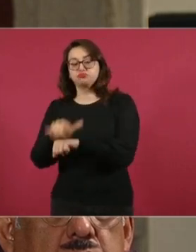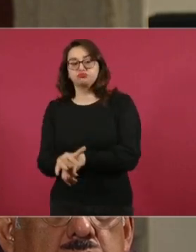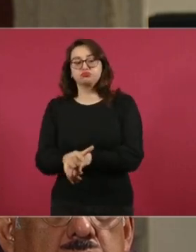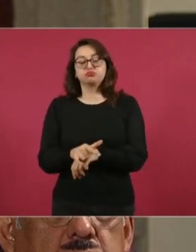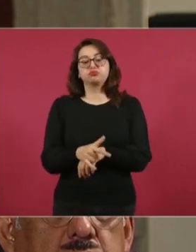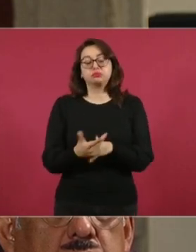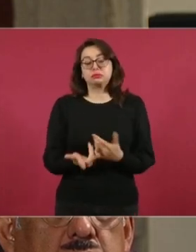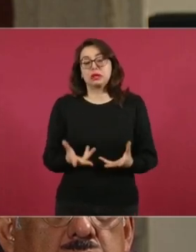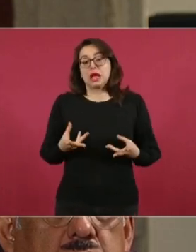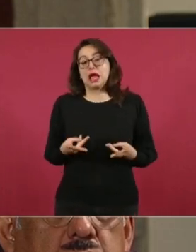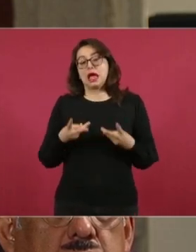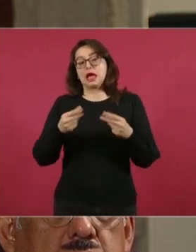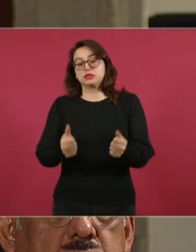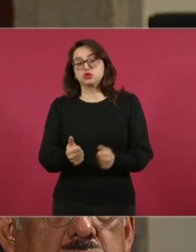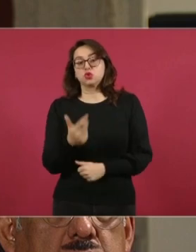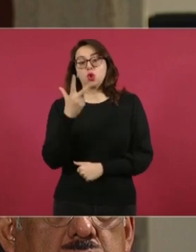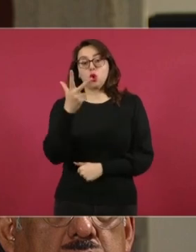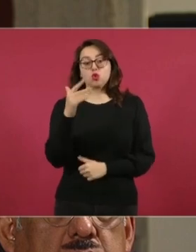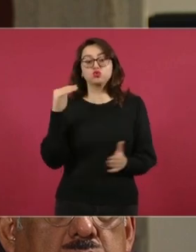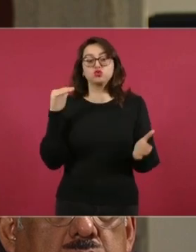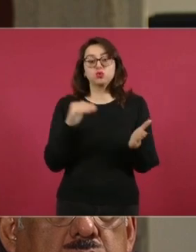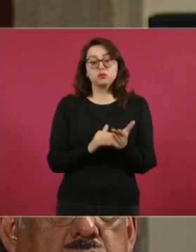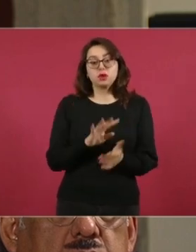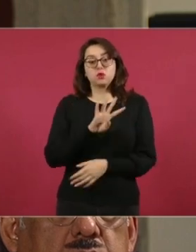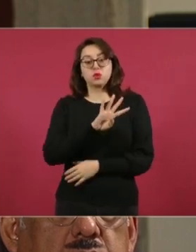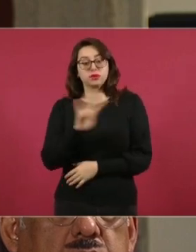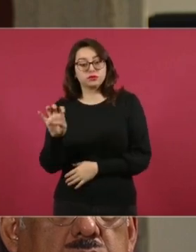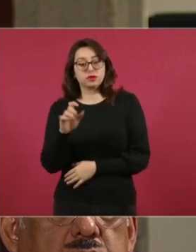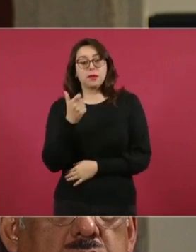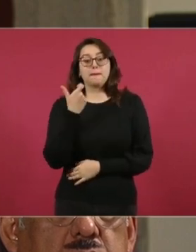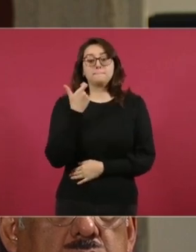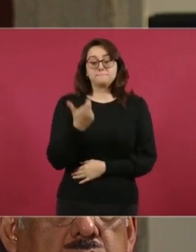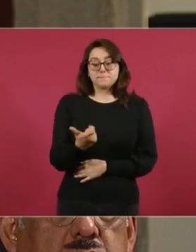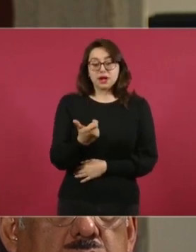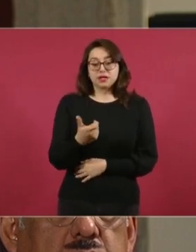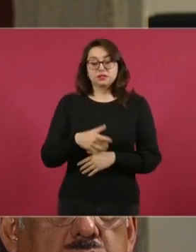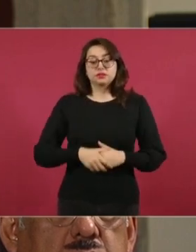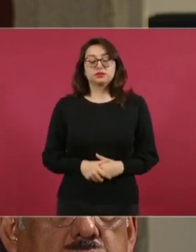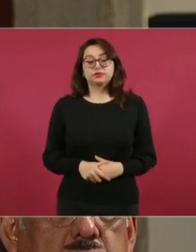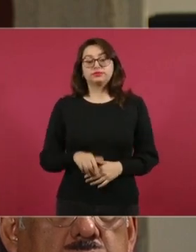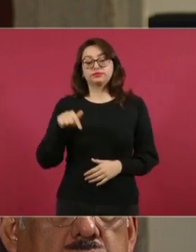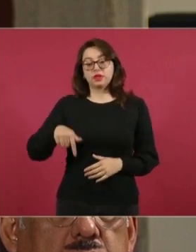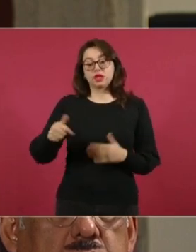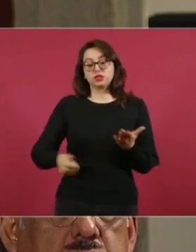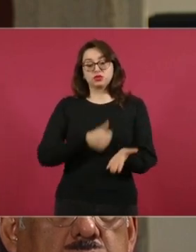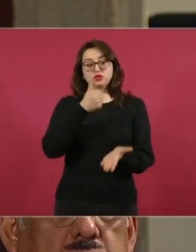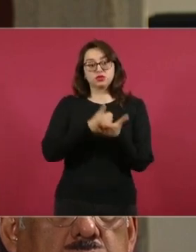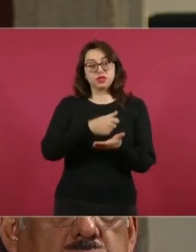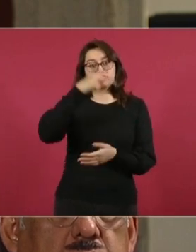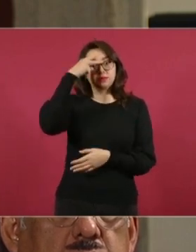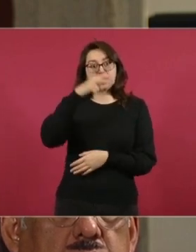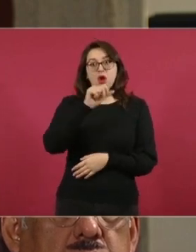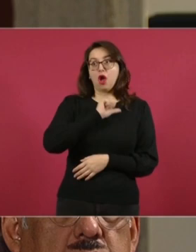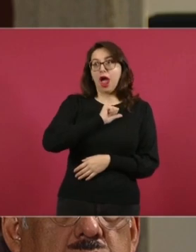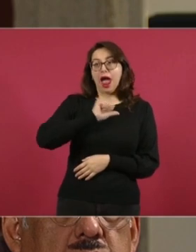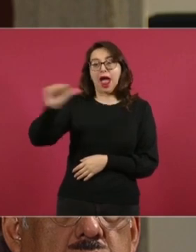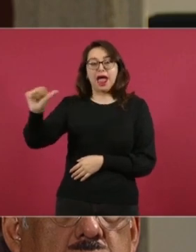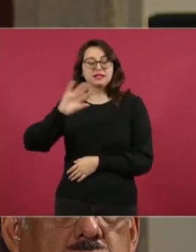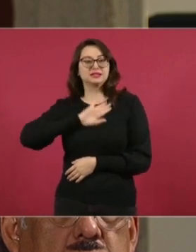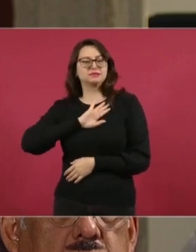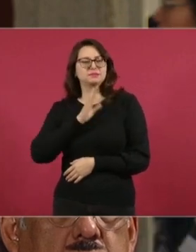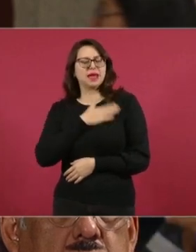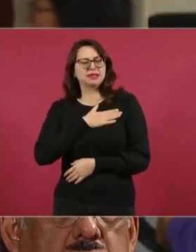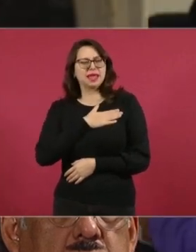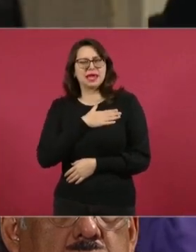hormosillo, ocho mil cuatrocientos pesos. Estaba viendo yo que hay una oferta para volar de la Ciudad de México a España en cinco mil pesos.